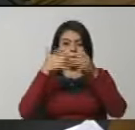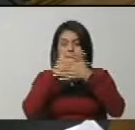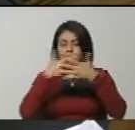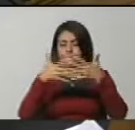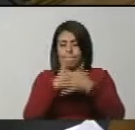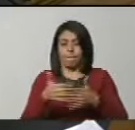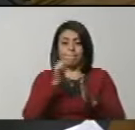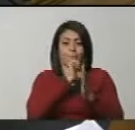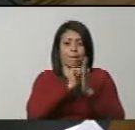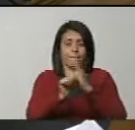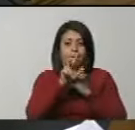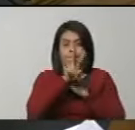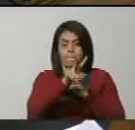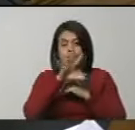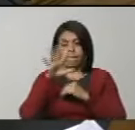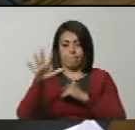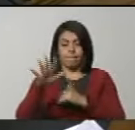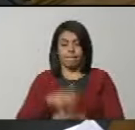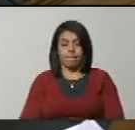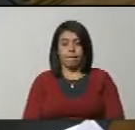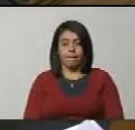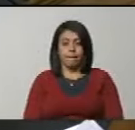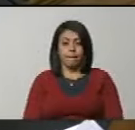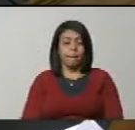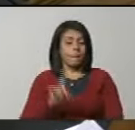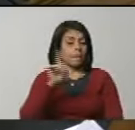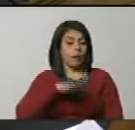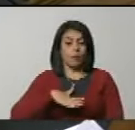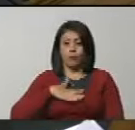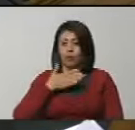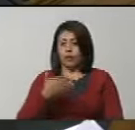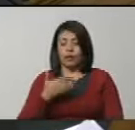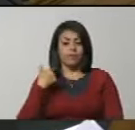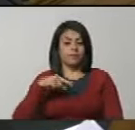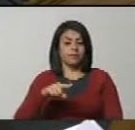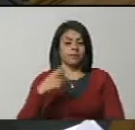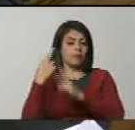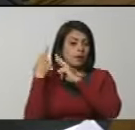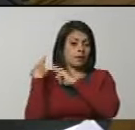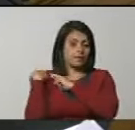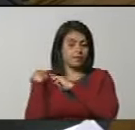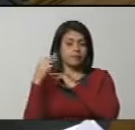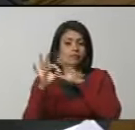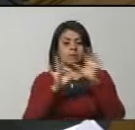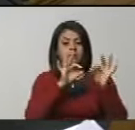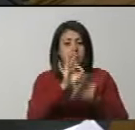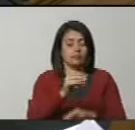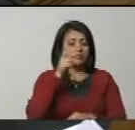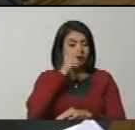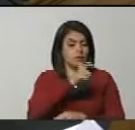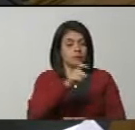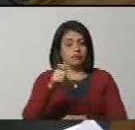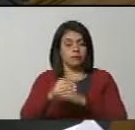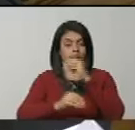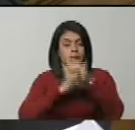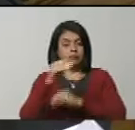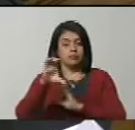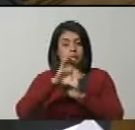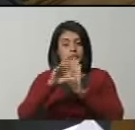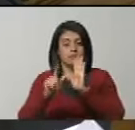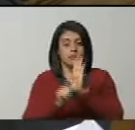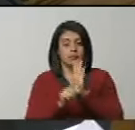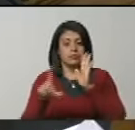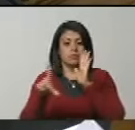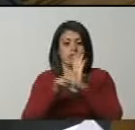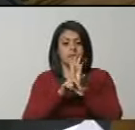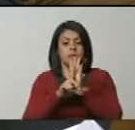siguientes términos. Artículo 25. No podrán optar a los cargos de elección popular previstos en la Constitución